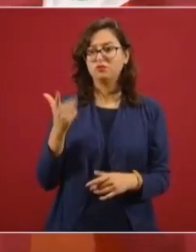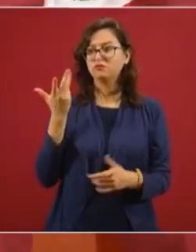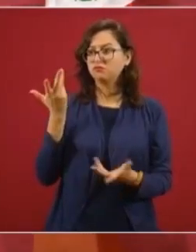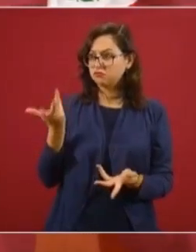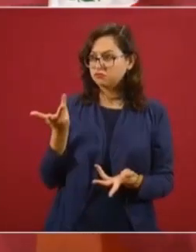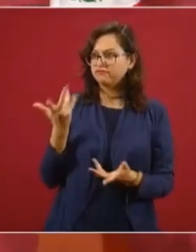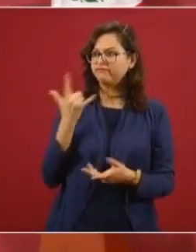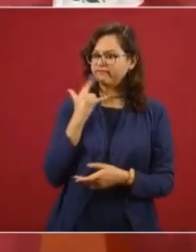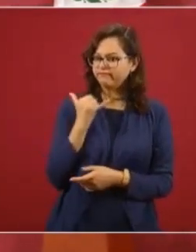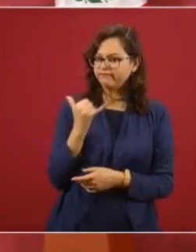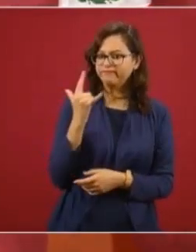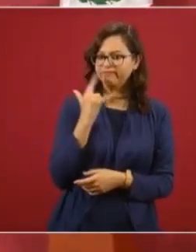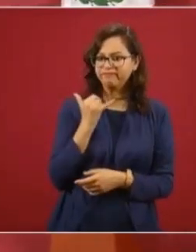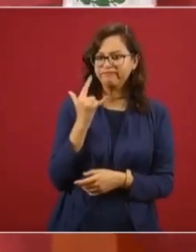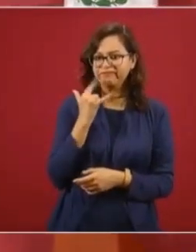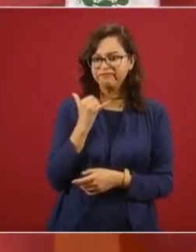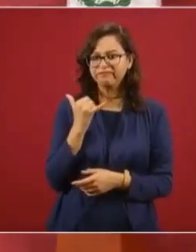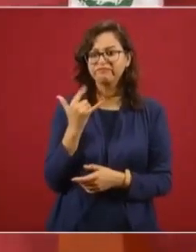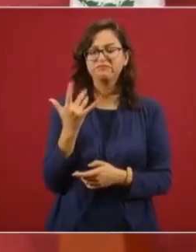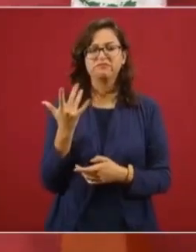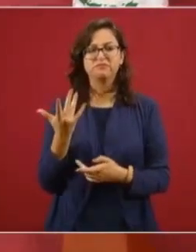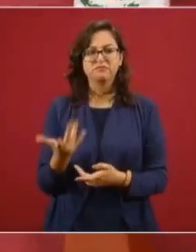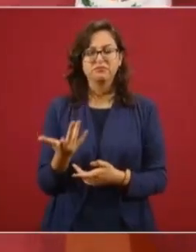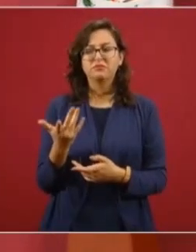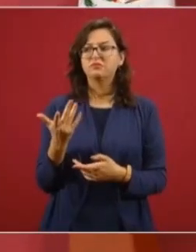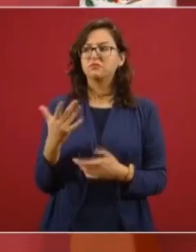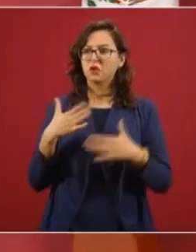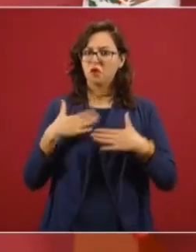confiado en México.